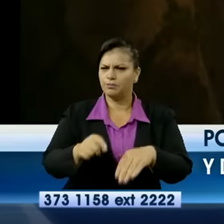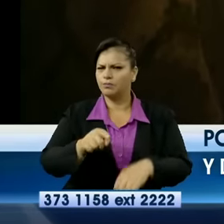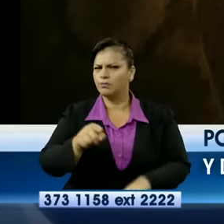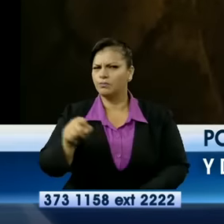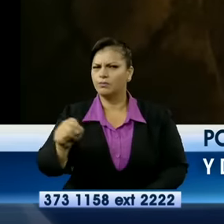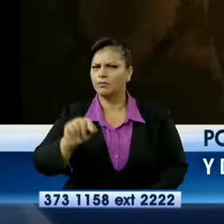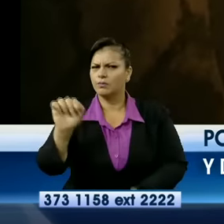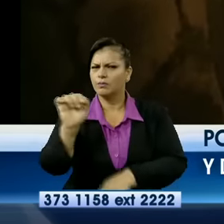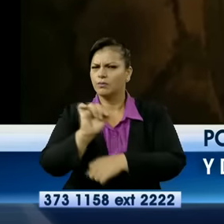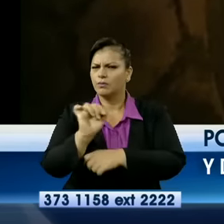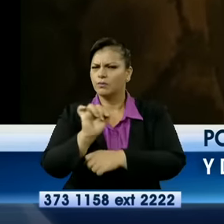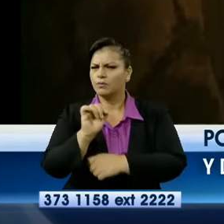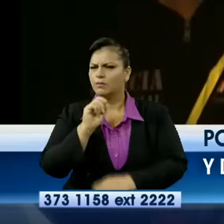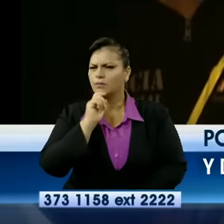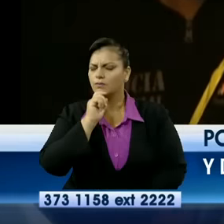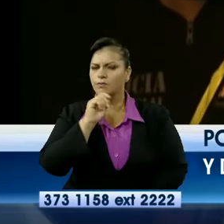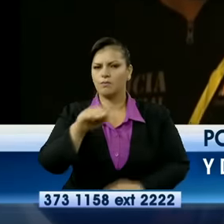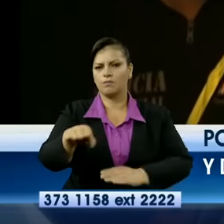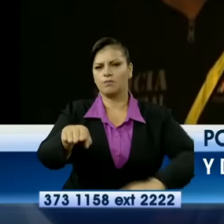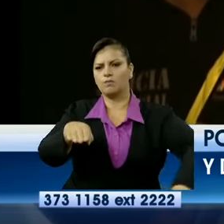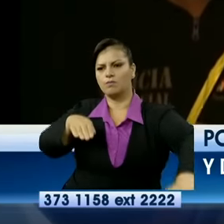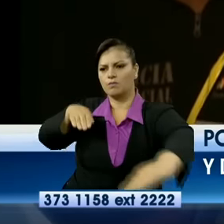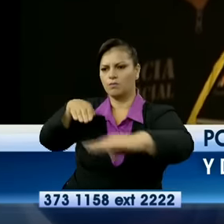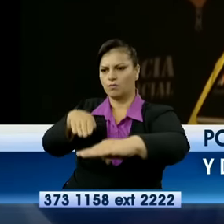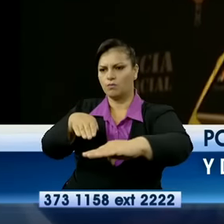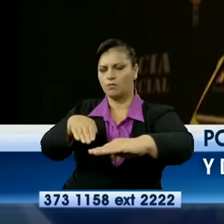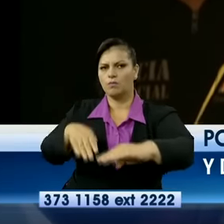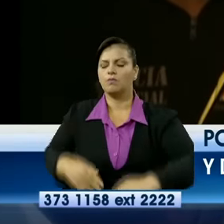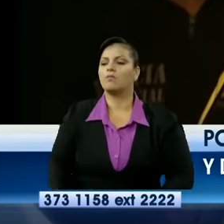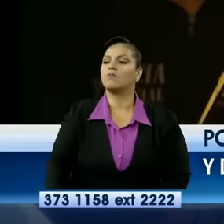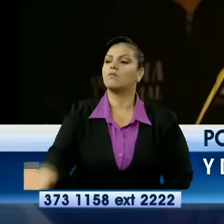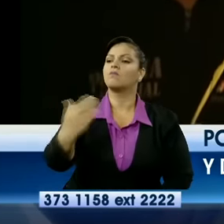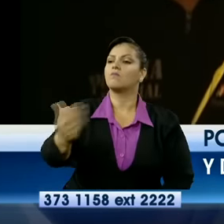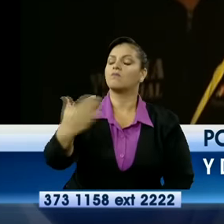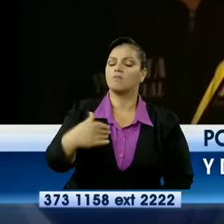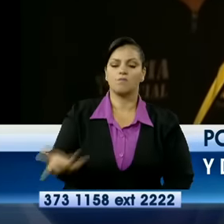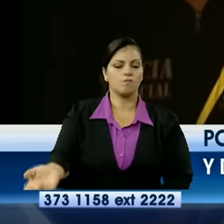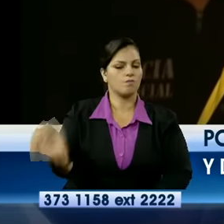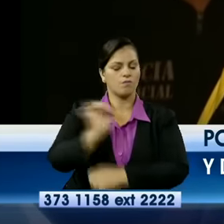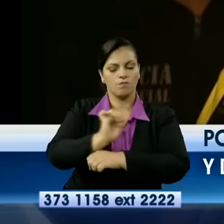en el que se movilizaban. Intercepta el vehículo para realizar un registro minucioso.